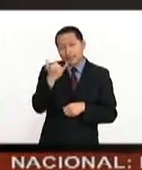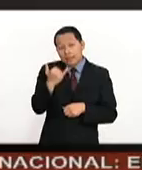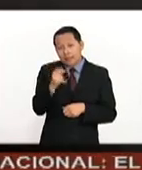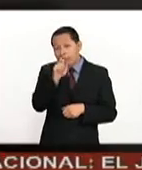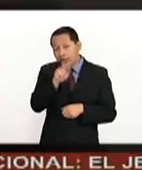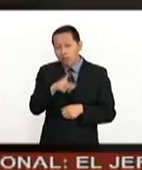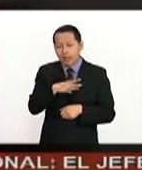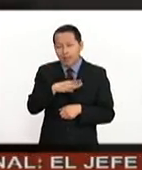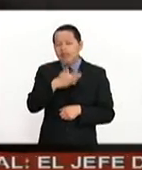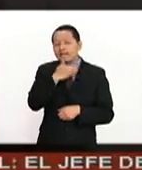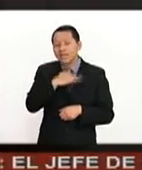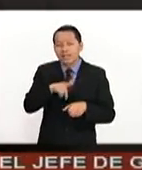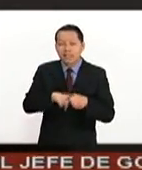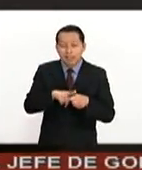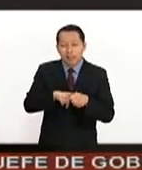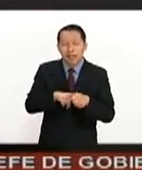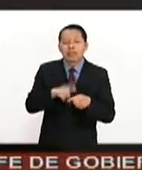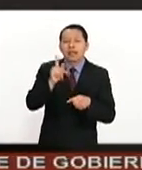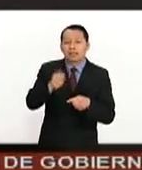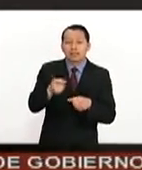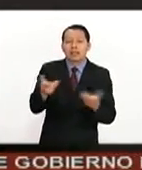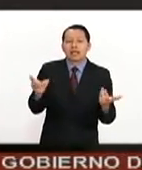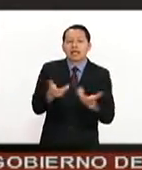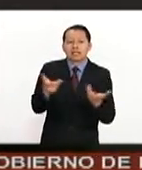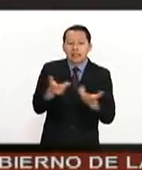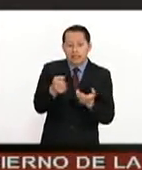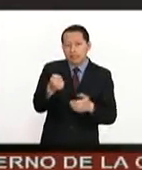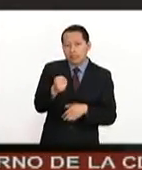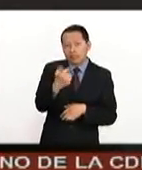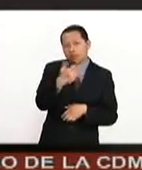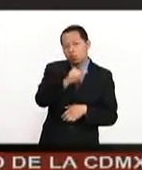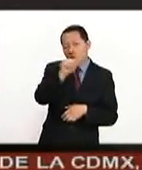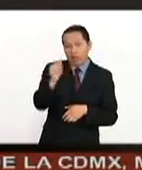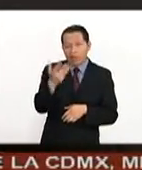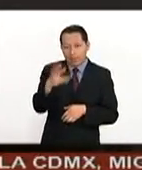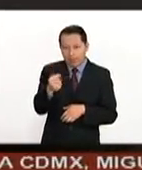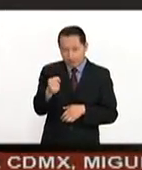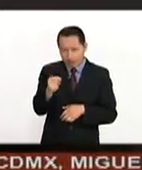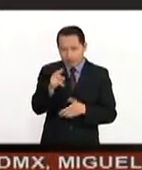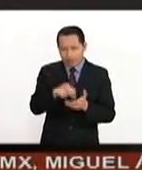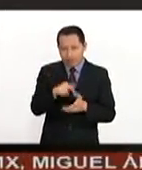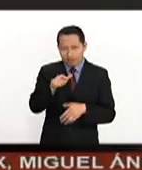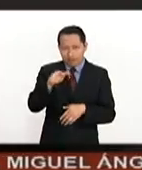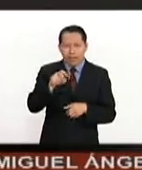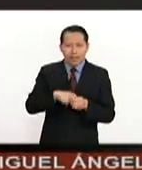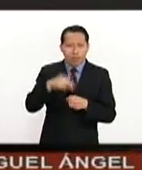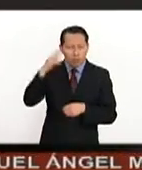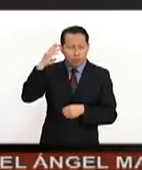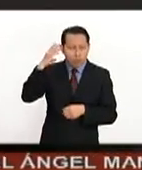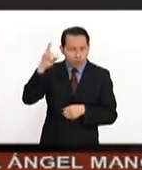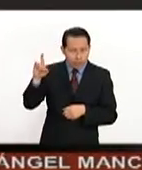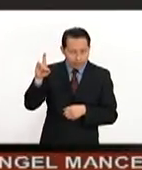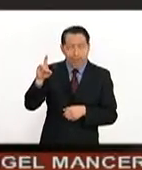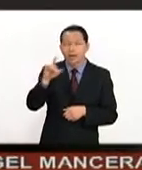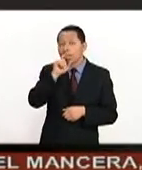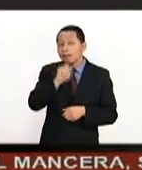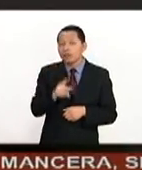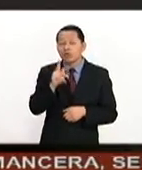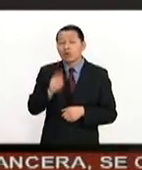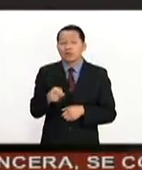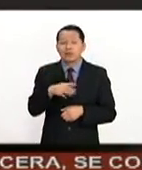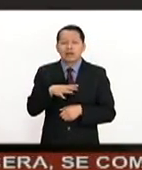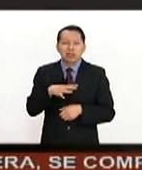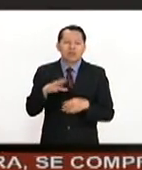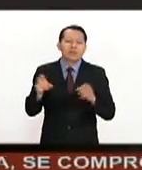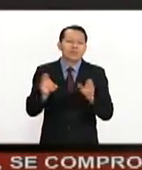tenemos un festival. Este festival ocurre en septiembre del 5 al 10 de septiembre del 2017 en Cuernavaca. Y este festival es